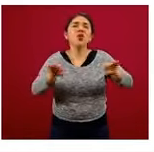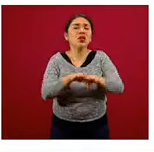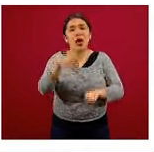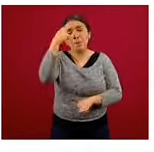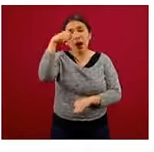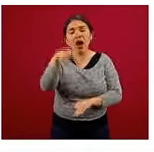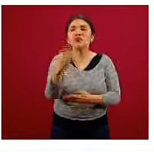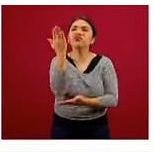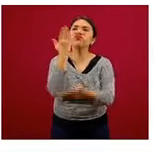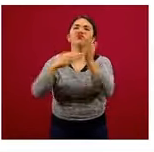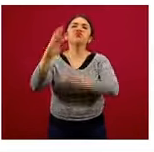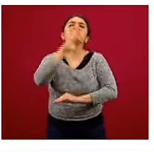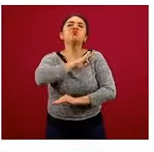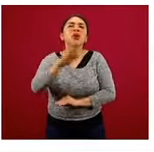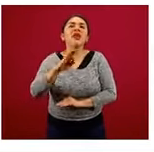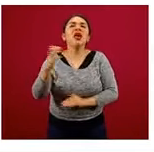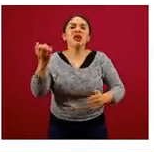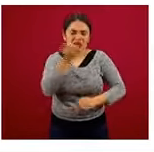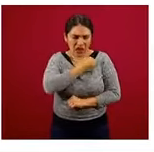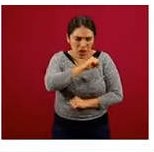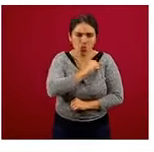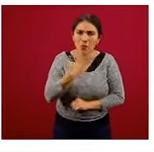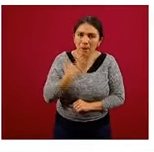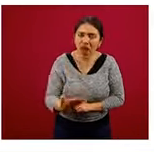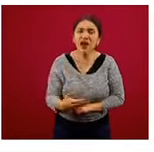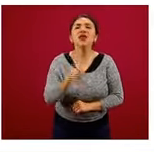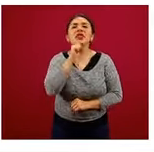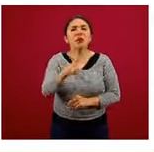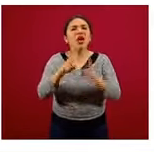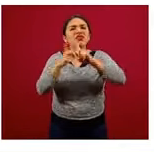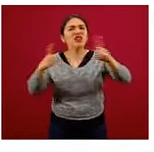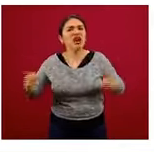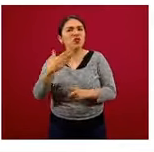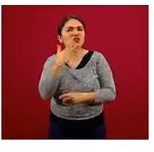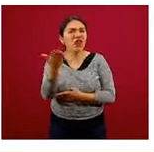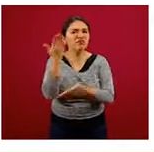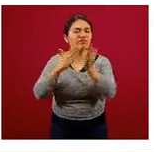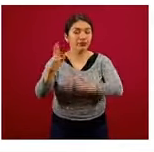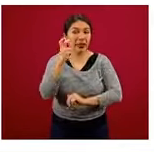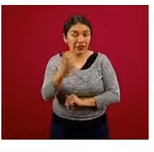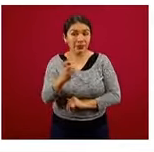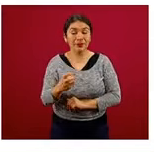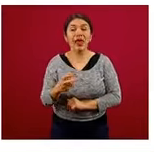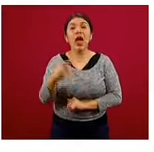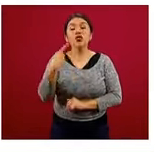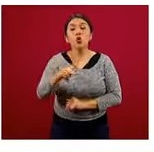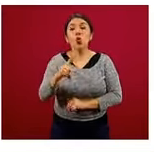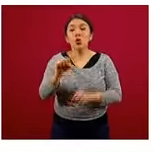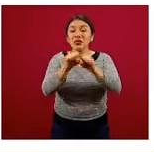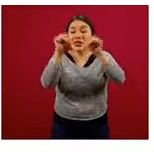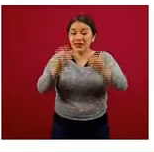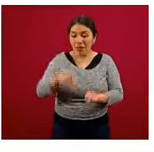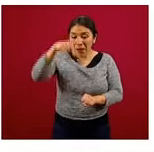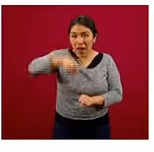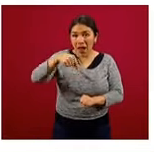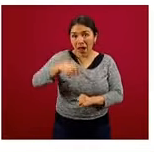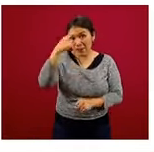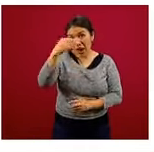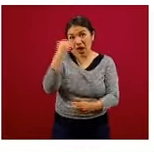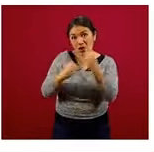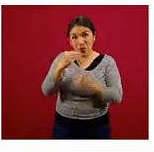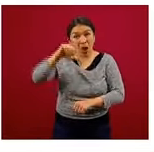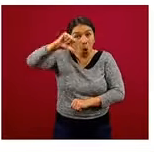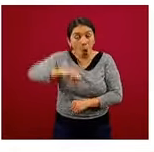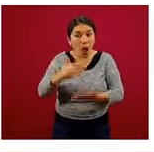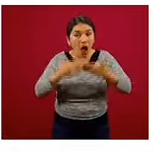para lograr no solamente salud, sino también desarrollo. Nuestro sistema alimentario el día de